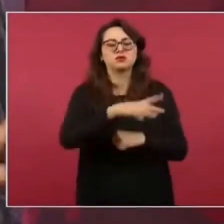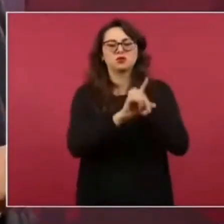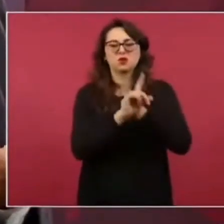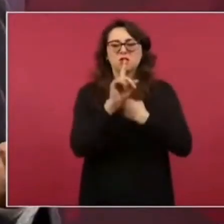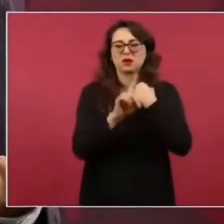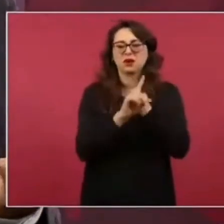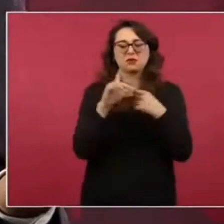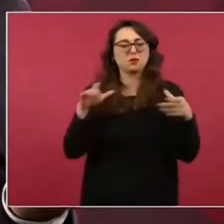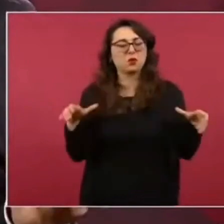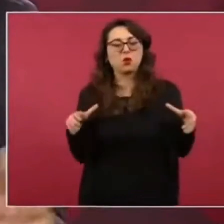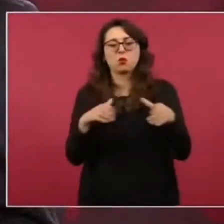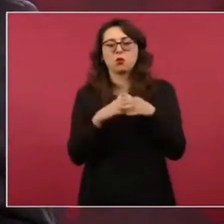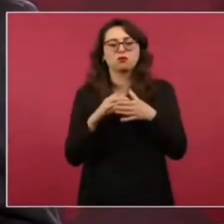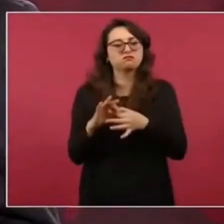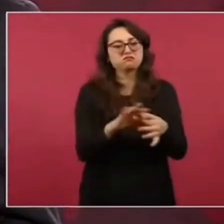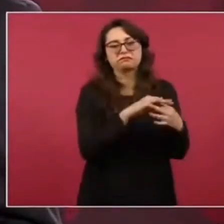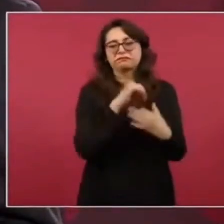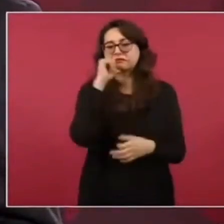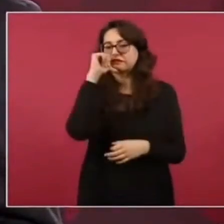individualismo,